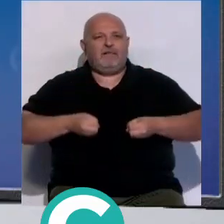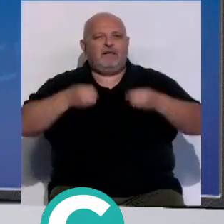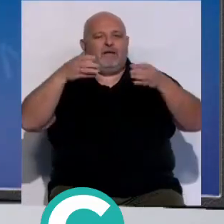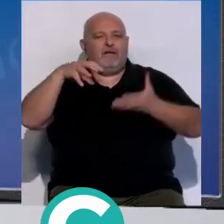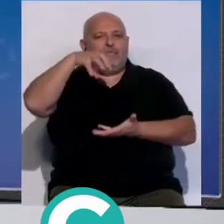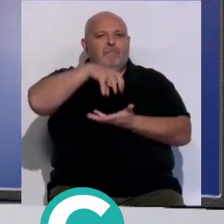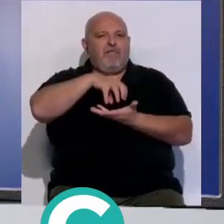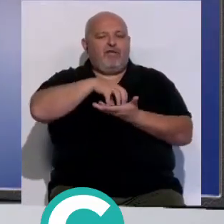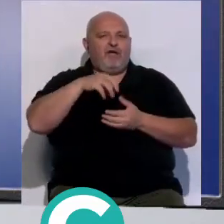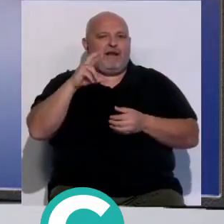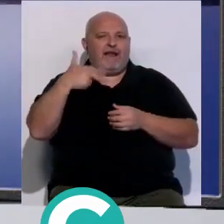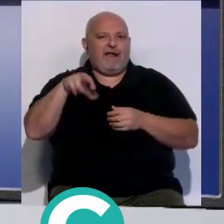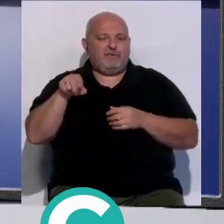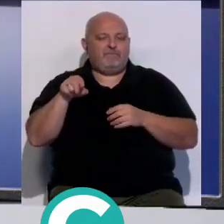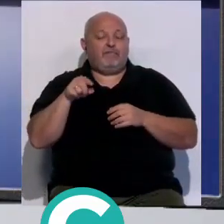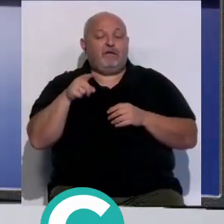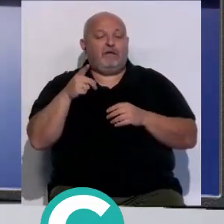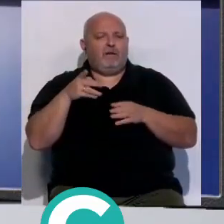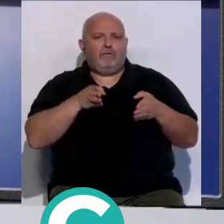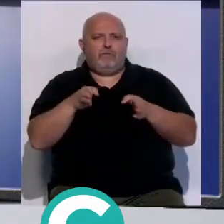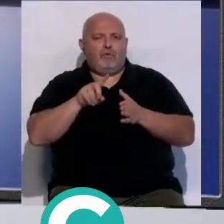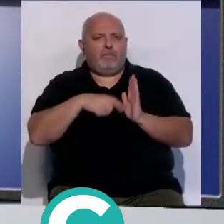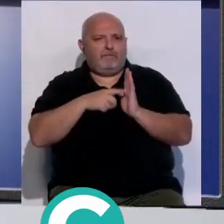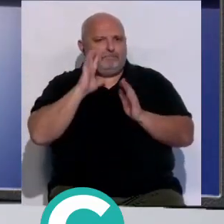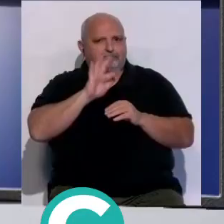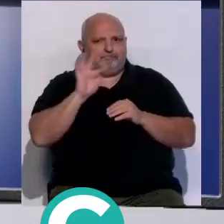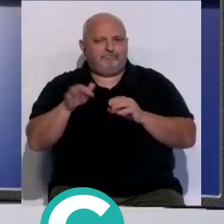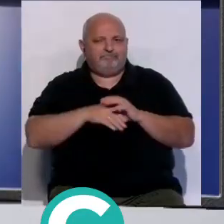los marqueses de recaño lo recorrimos al completo